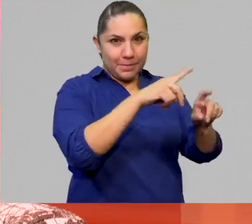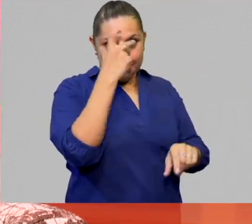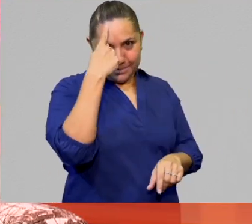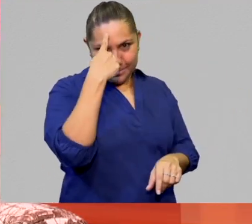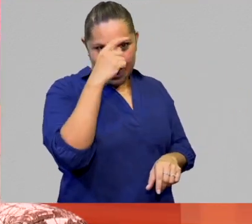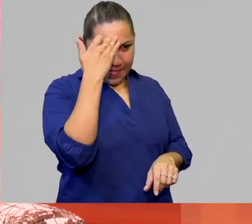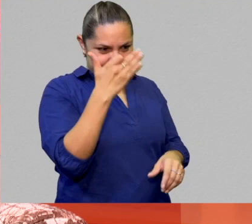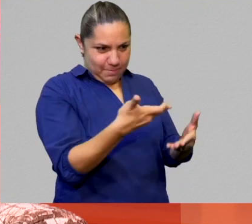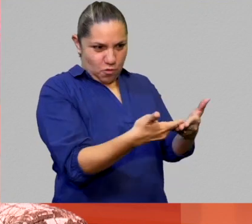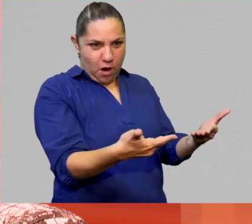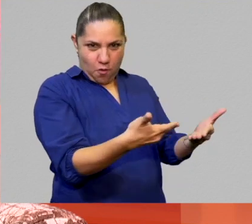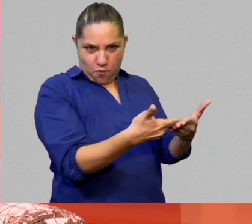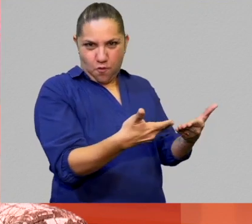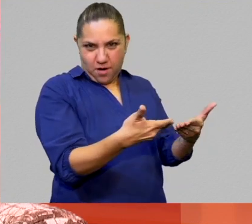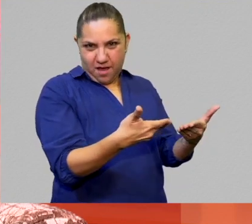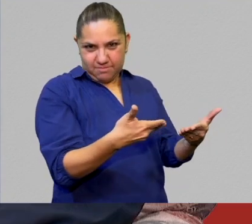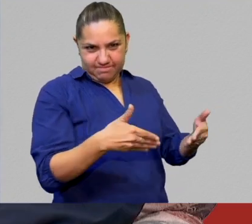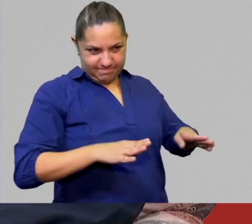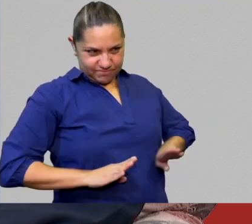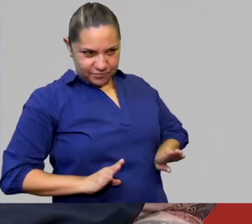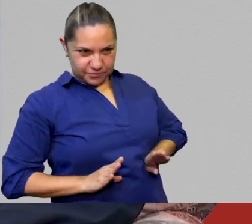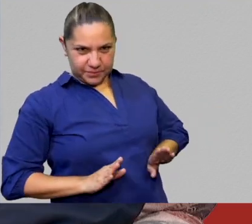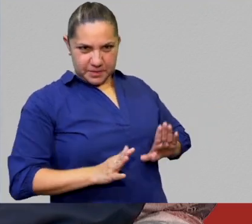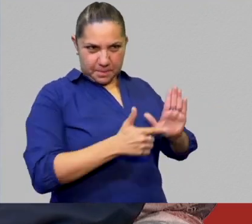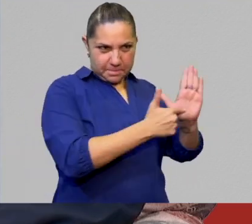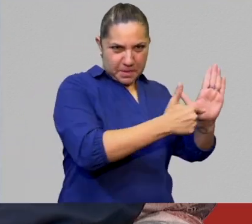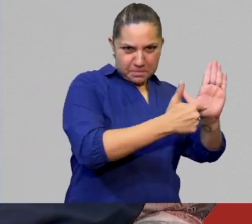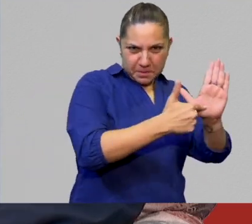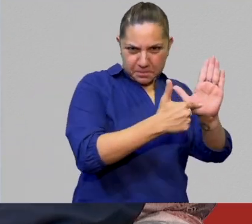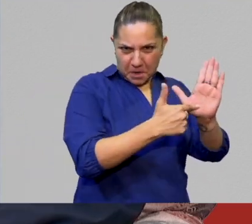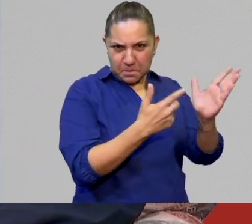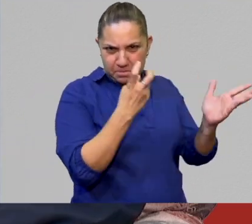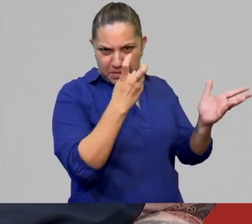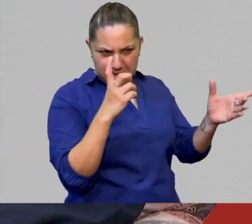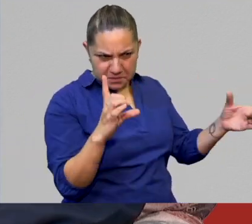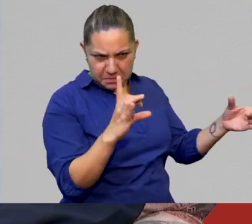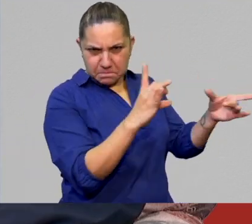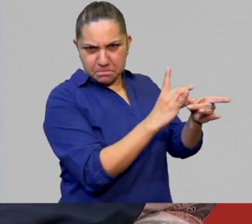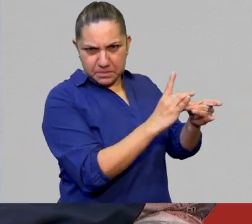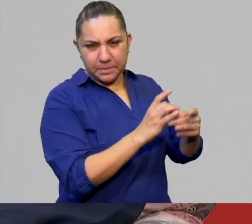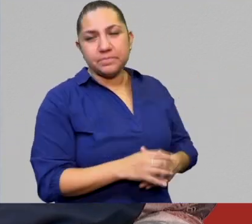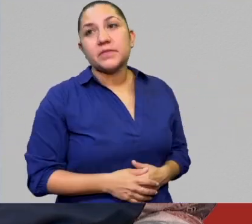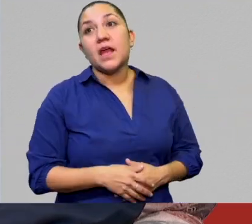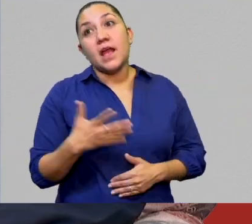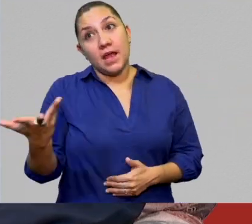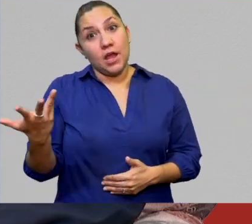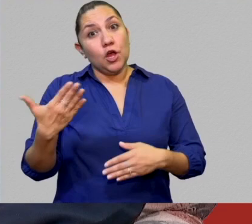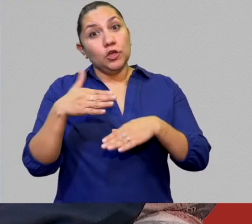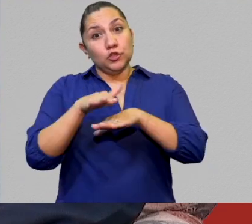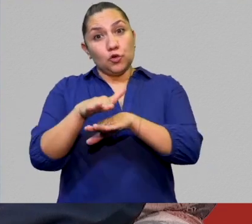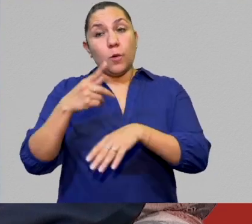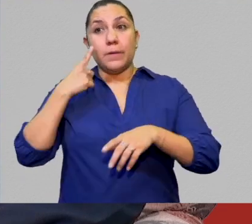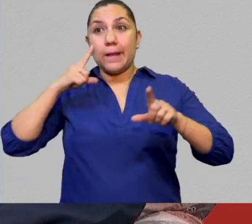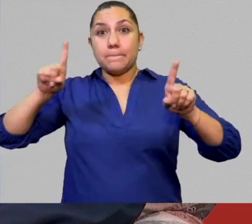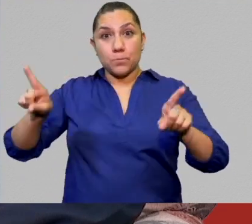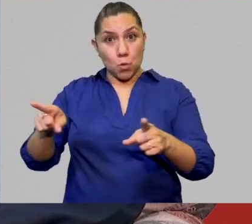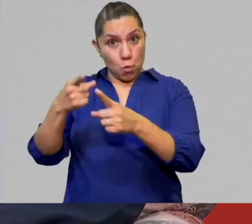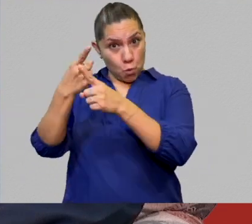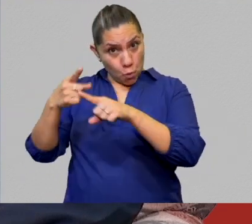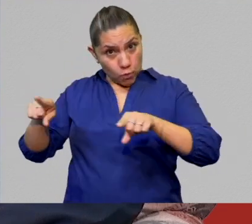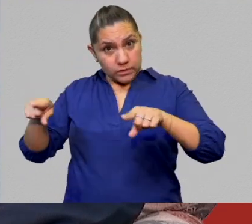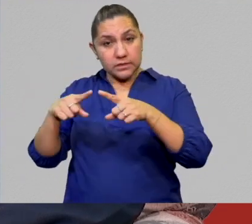la época contemporánea? En cuanto a música, la música y las